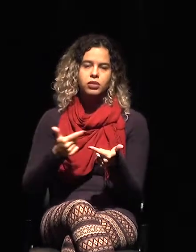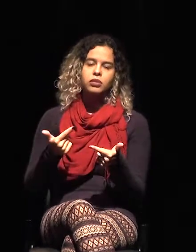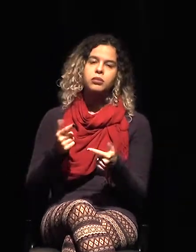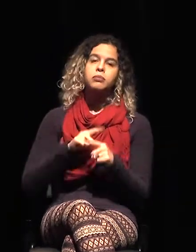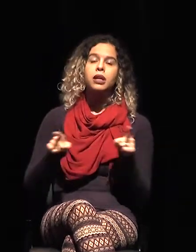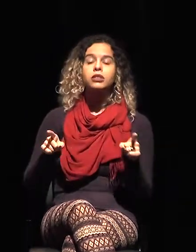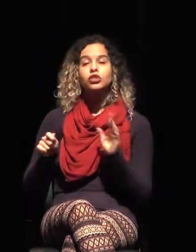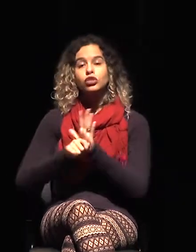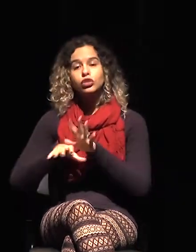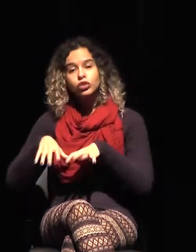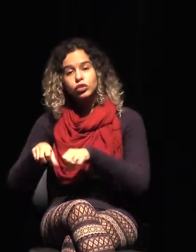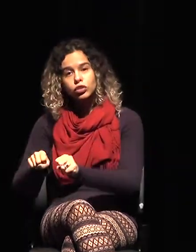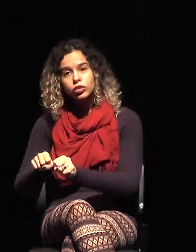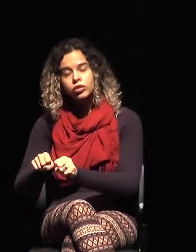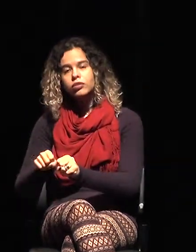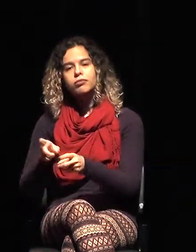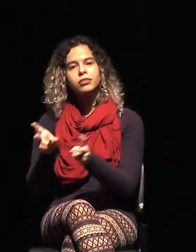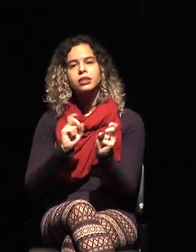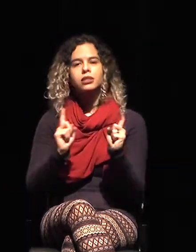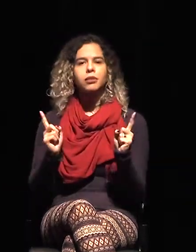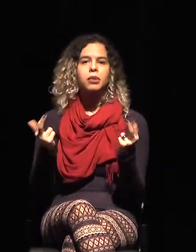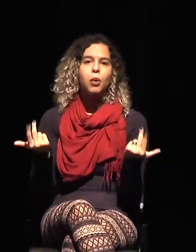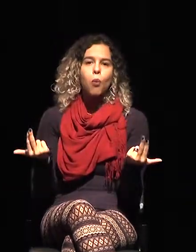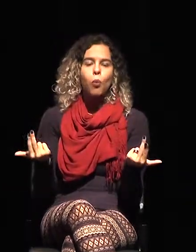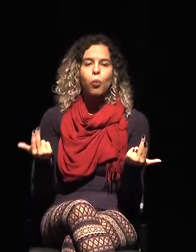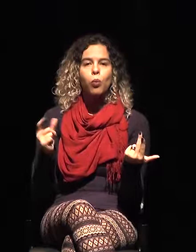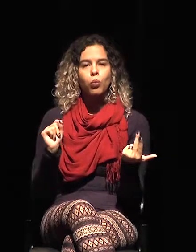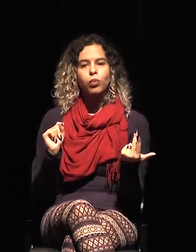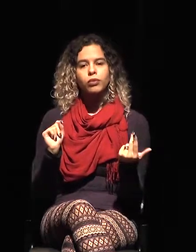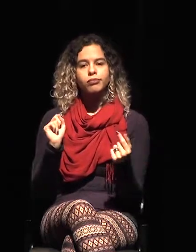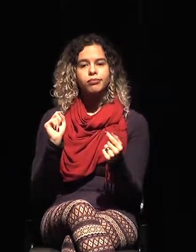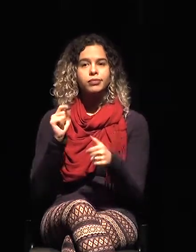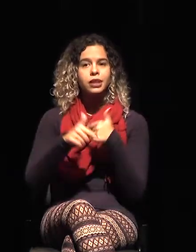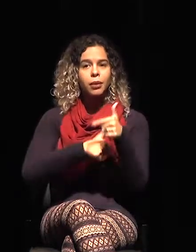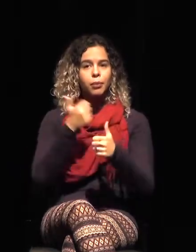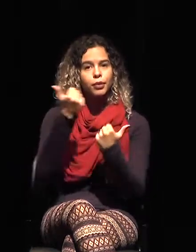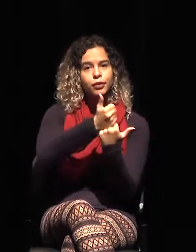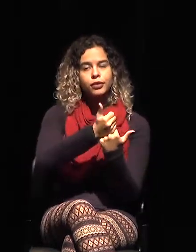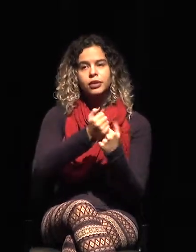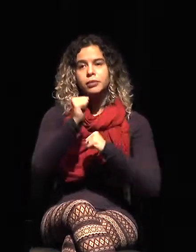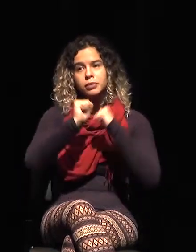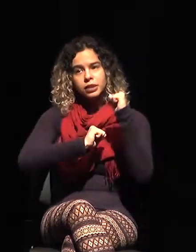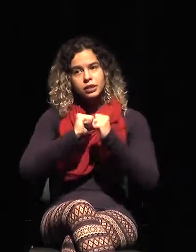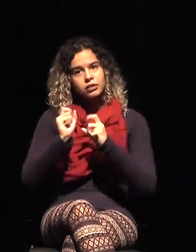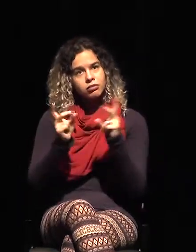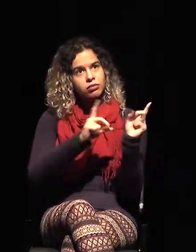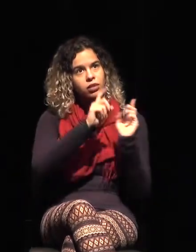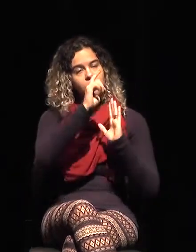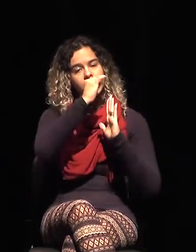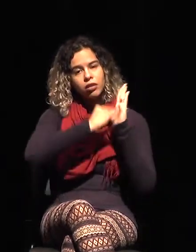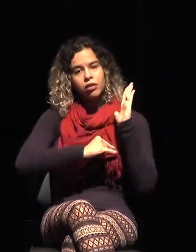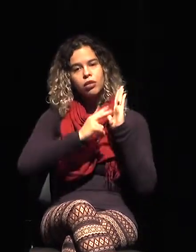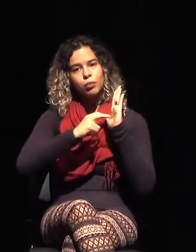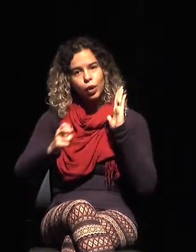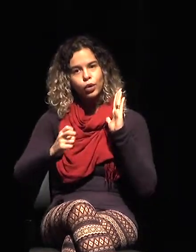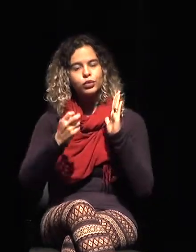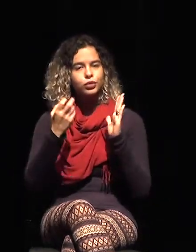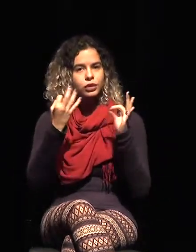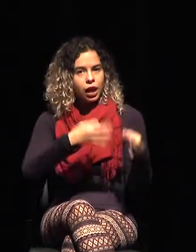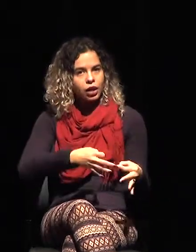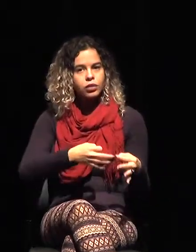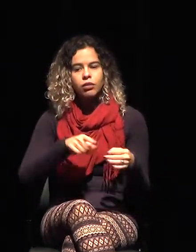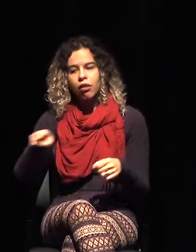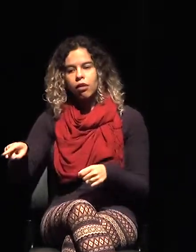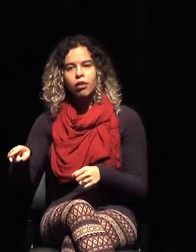dan cuenta que están quitando el trabajo de mucha gente, de personas que lo importan de forma honesta y el